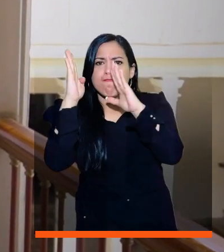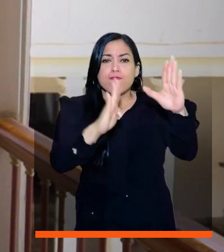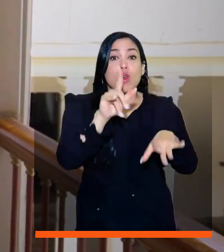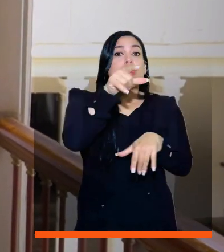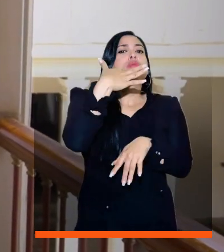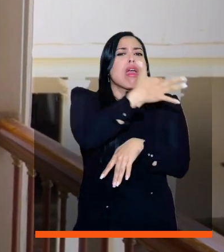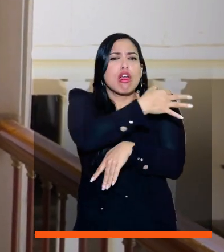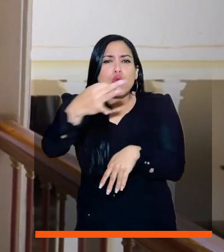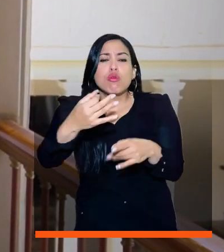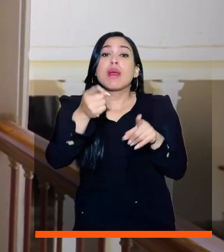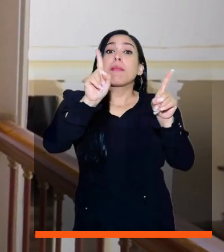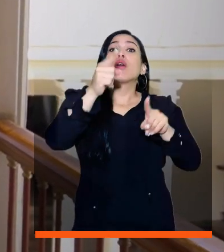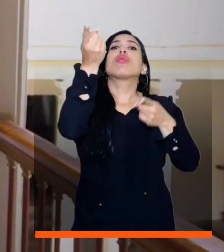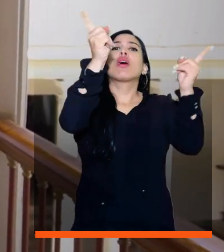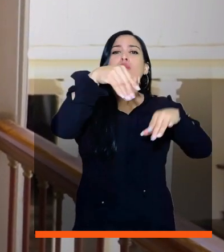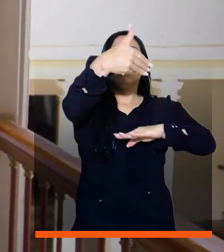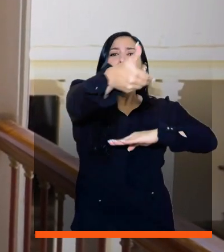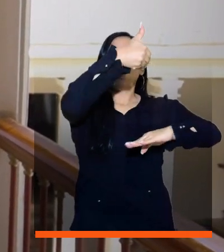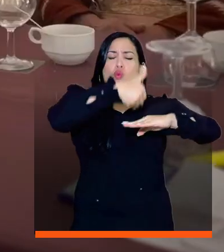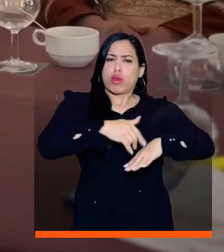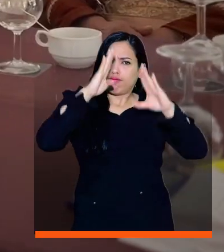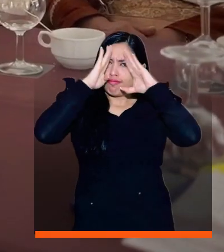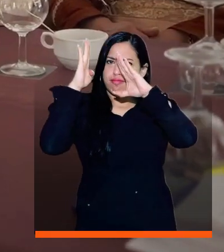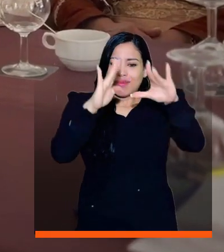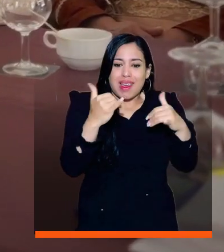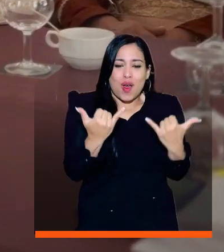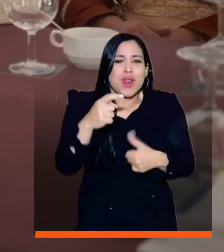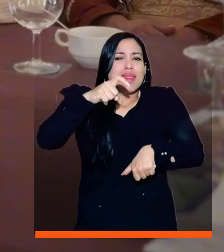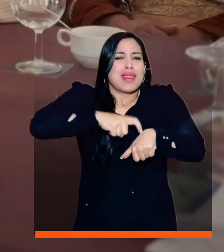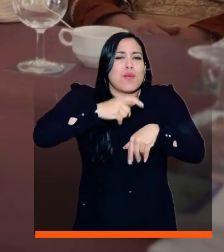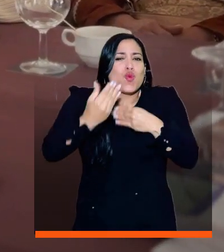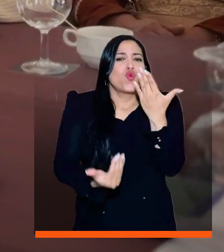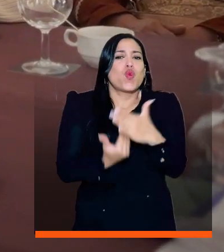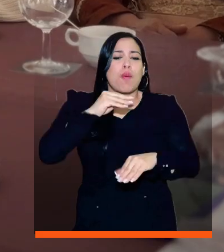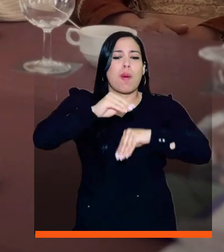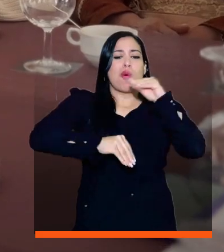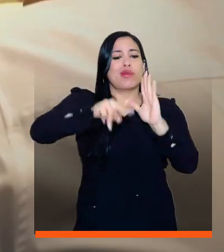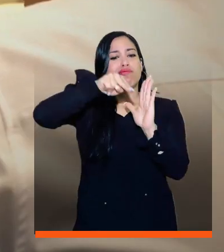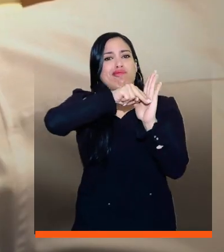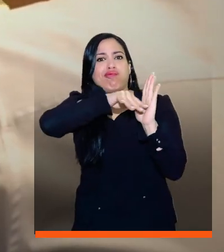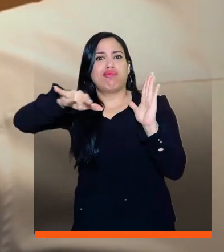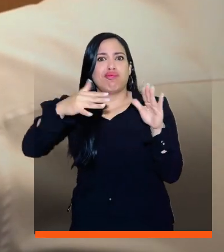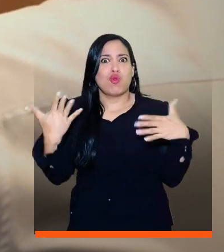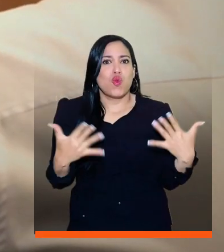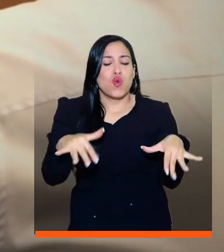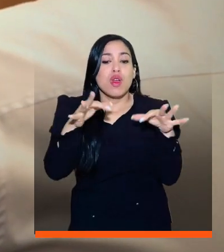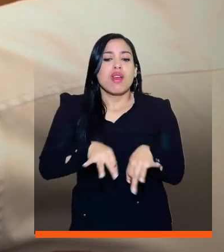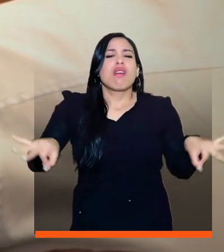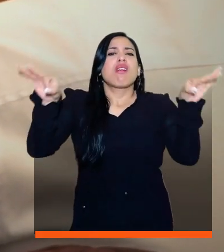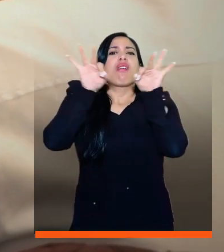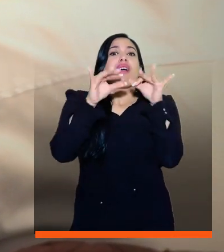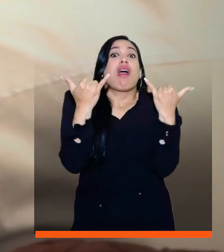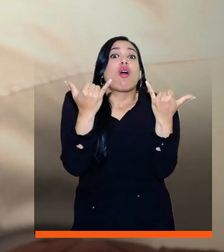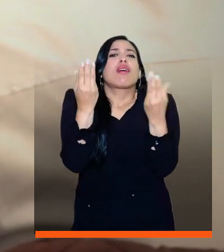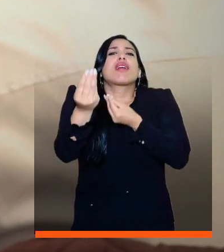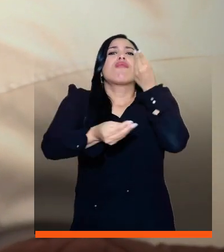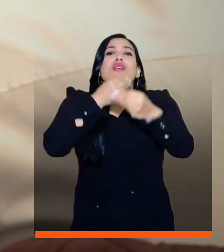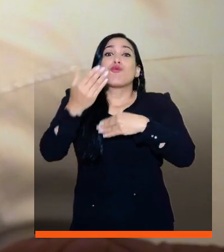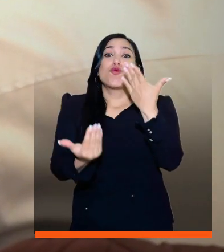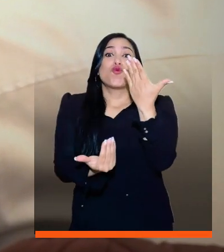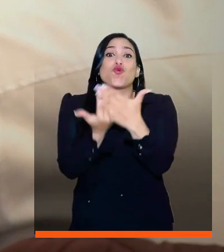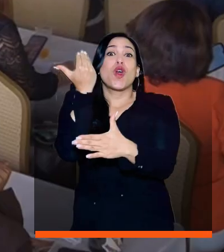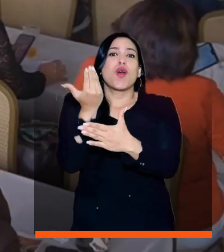escuchado no solamente sus denuncias, sino sobre todo sus propuestas. Estamos en el momento de elaborar una nueva política pública. Y ahora dispondremos